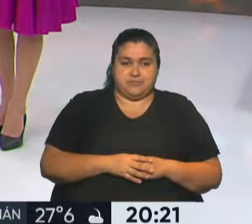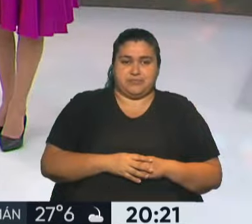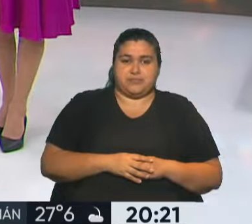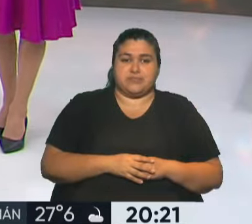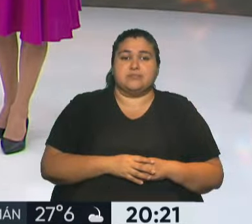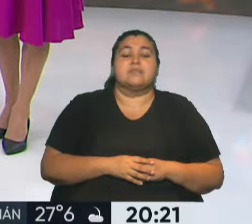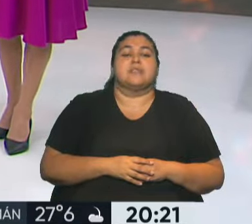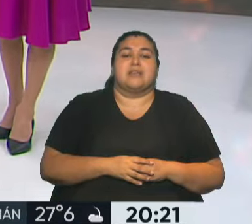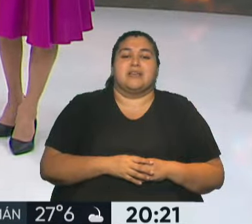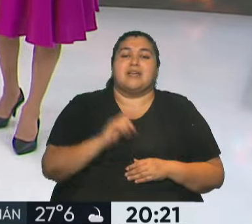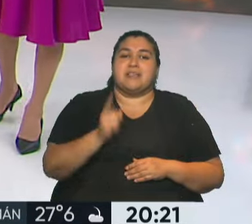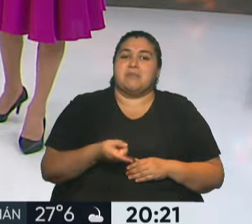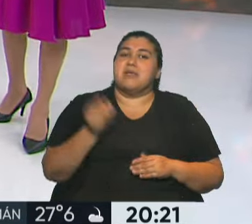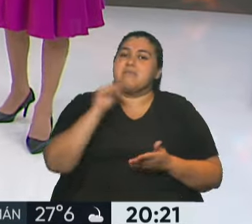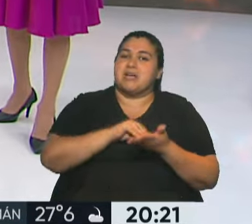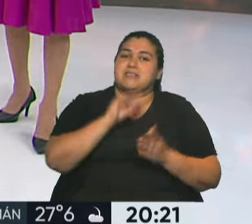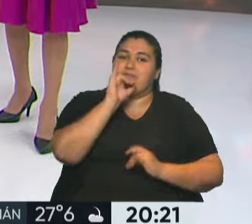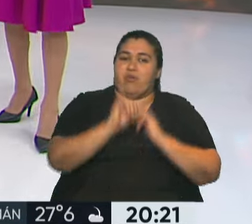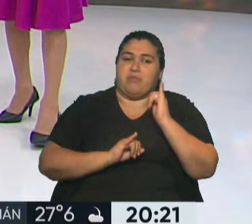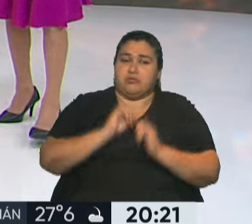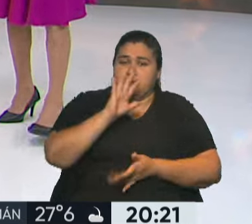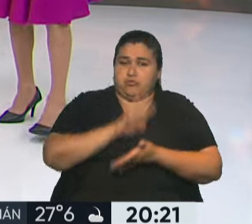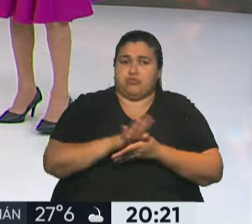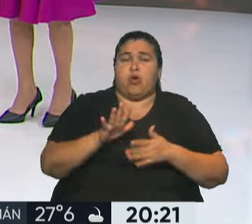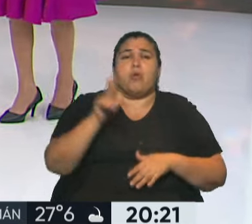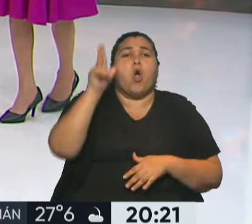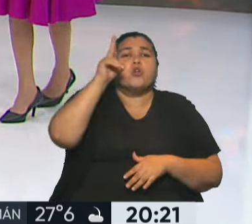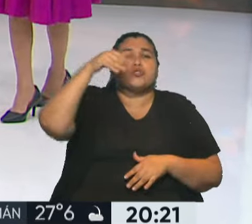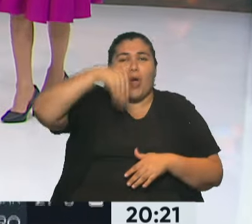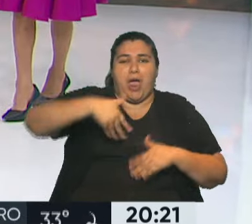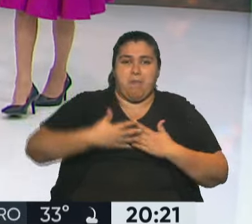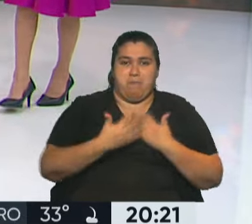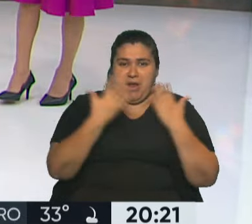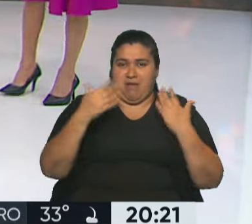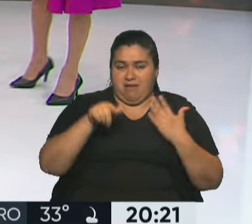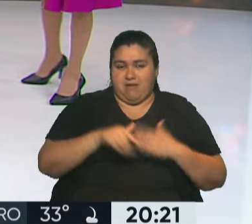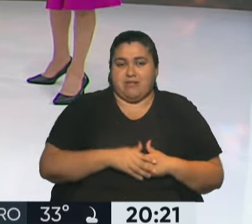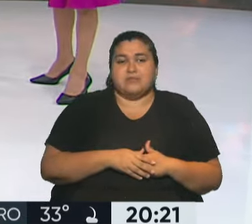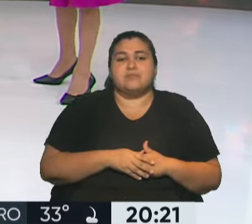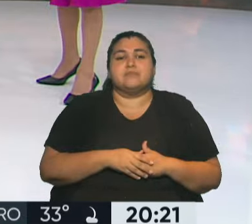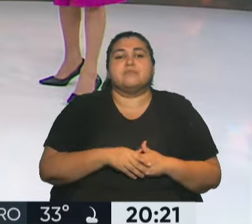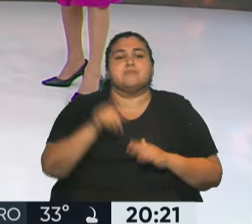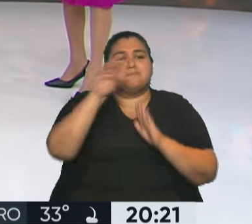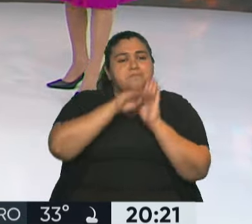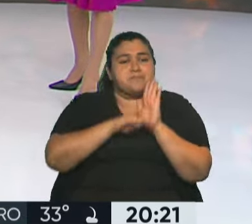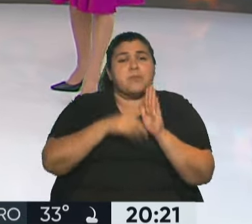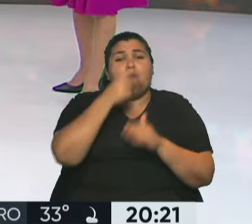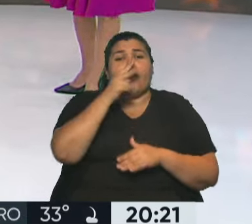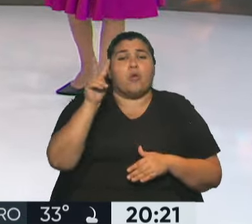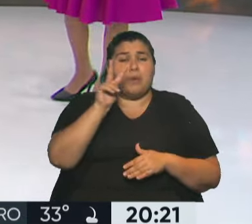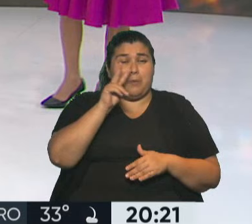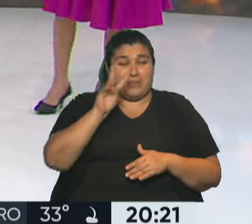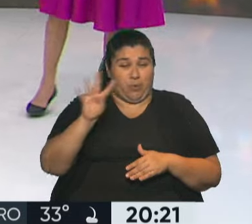Para sumar información en el marco del 8M, vamos a repasar esta placa. lo que va del año 2024,